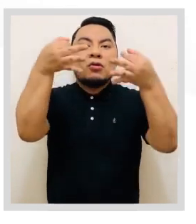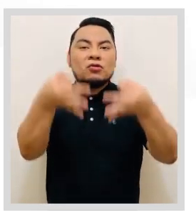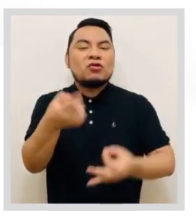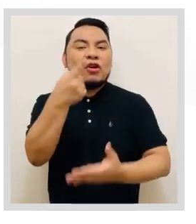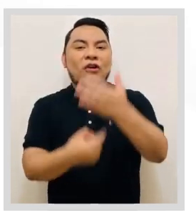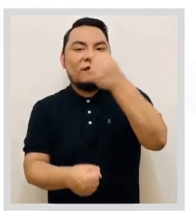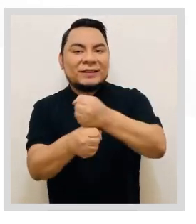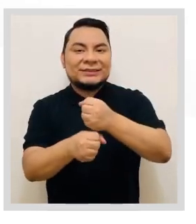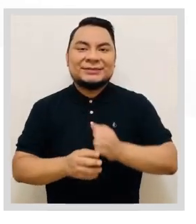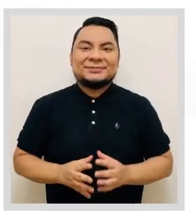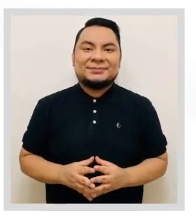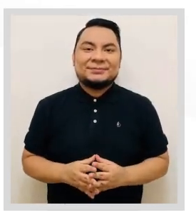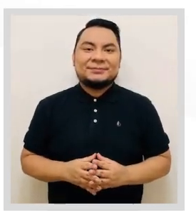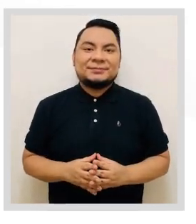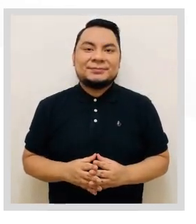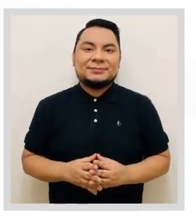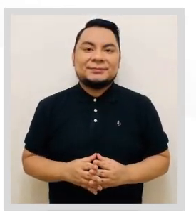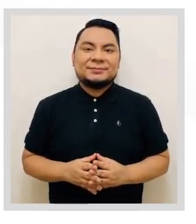Seguridad y confianza.